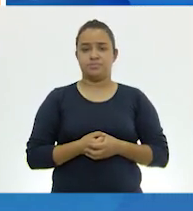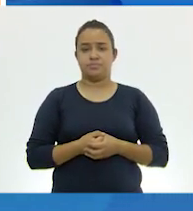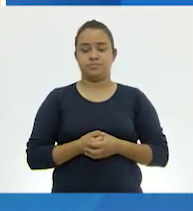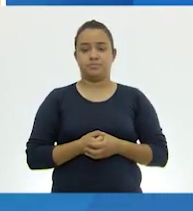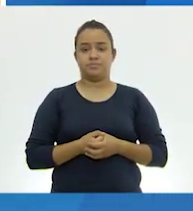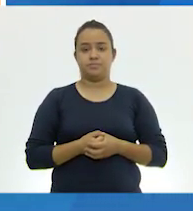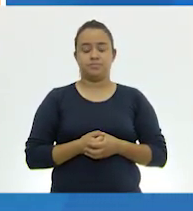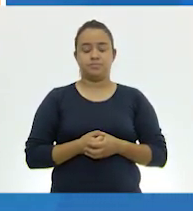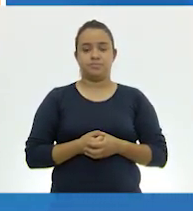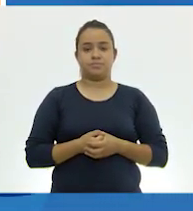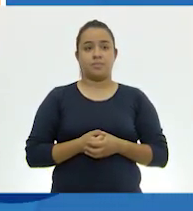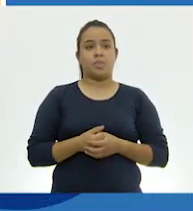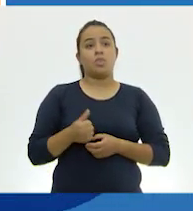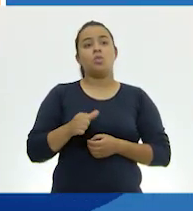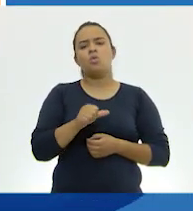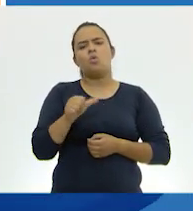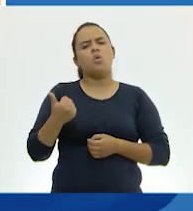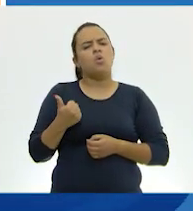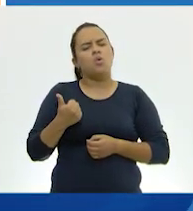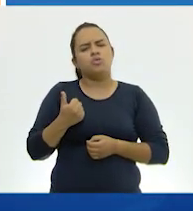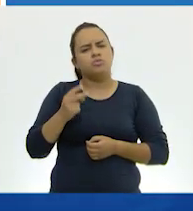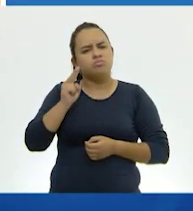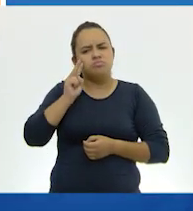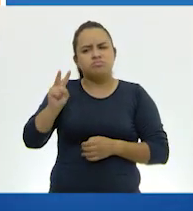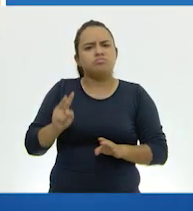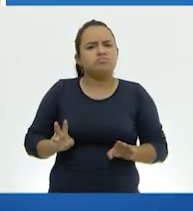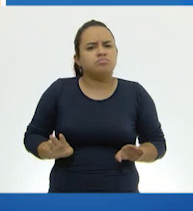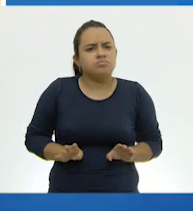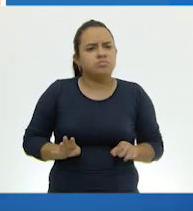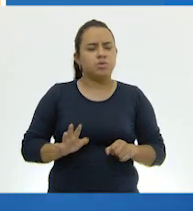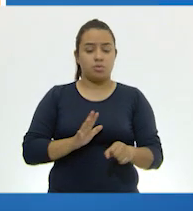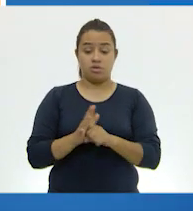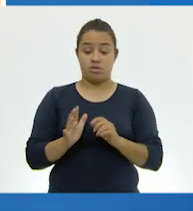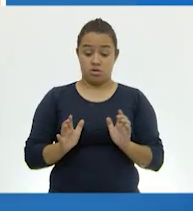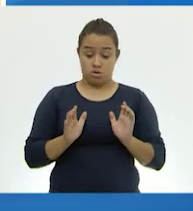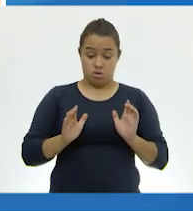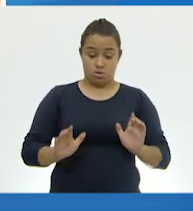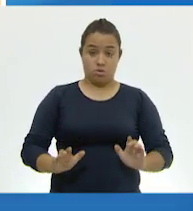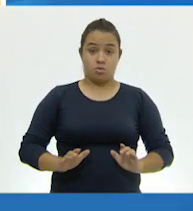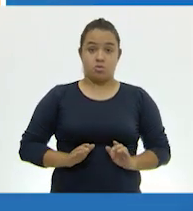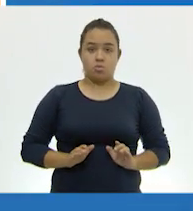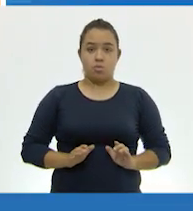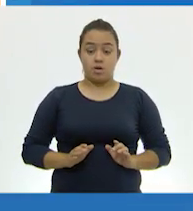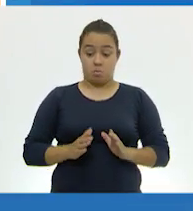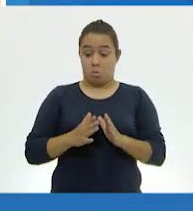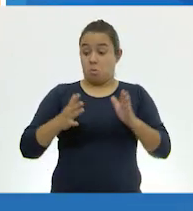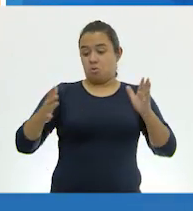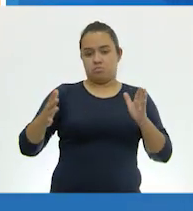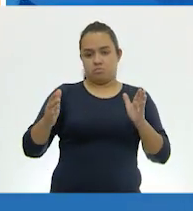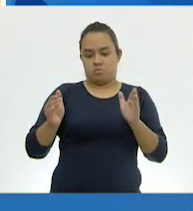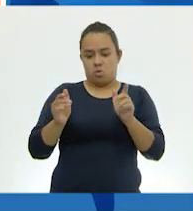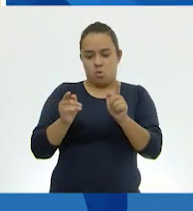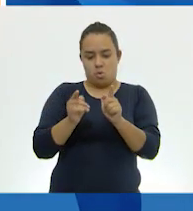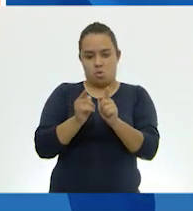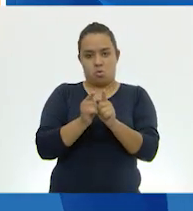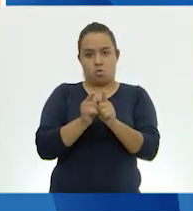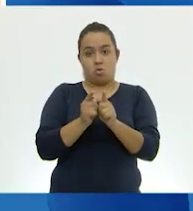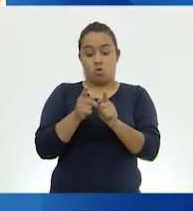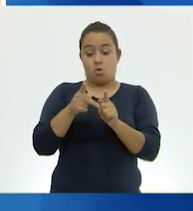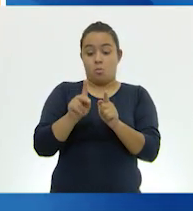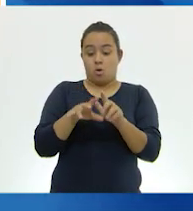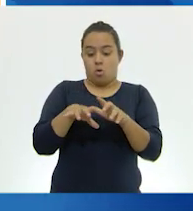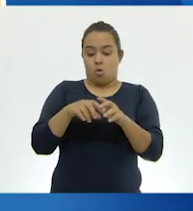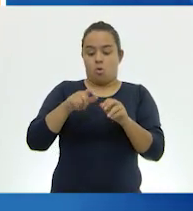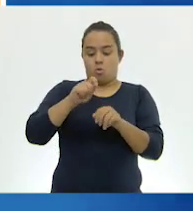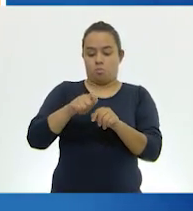exactamente. Muy bien. Otra que podemos ver es que su cuerpo es corto y ensanchado,